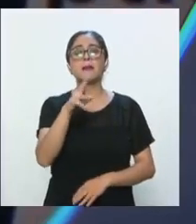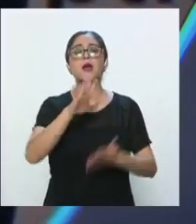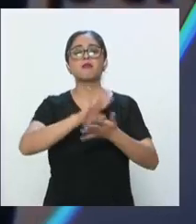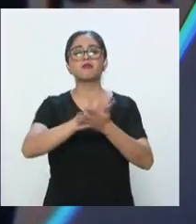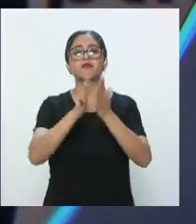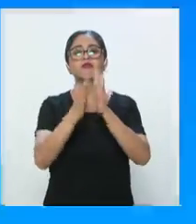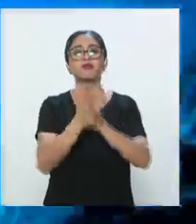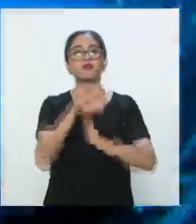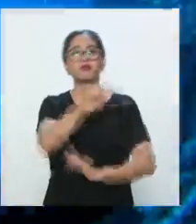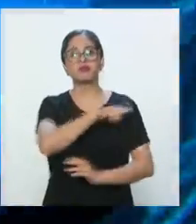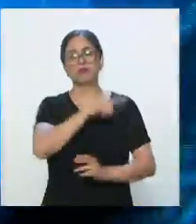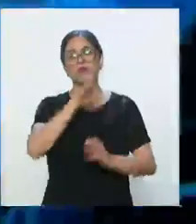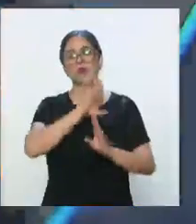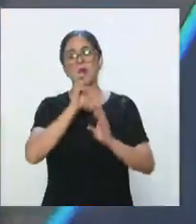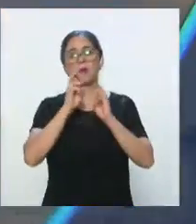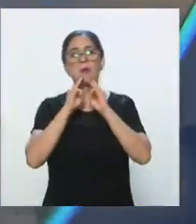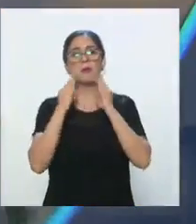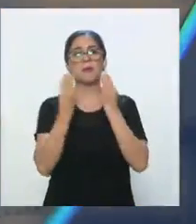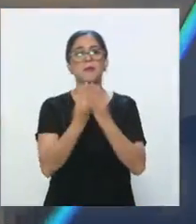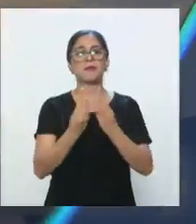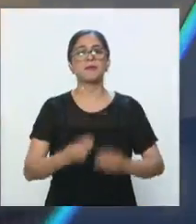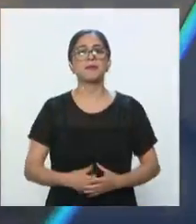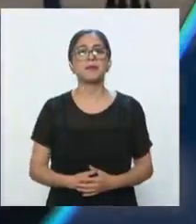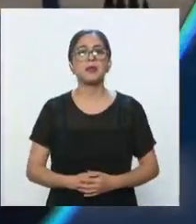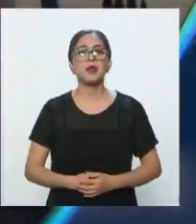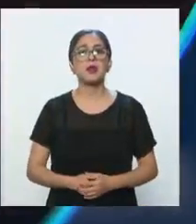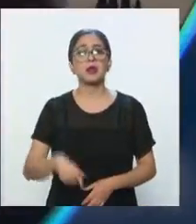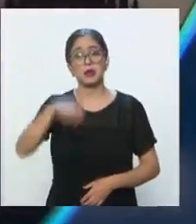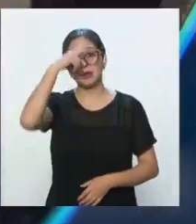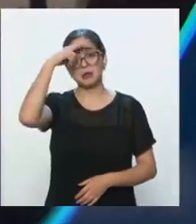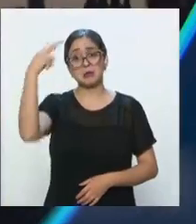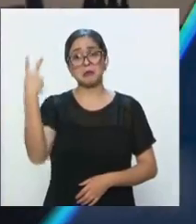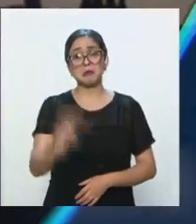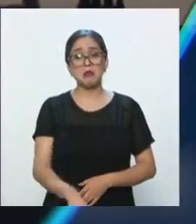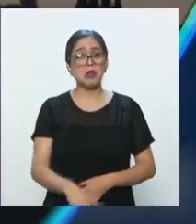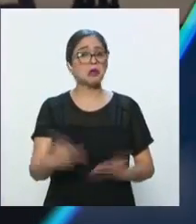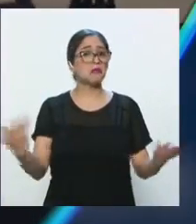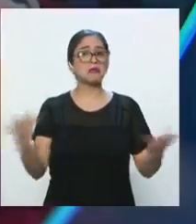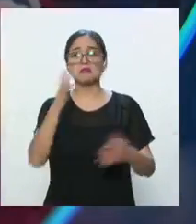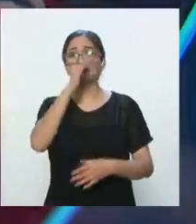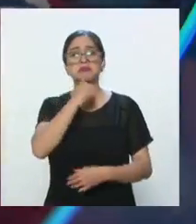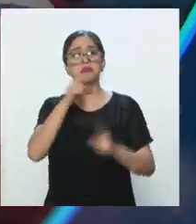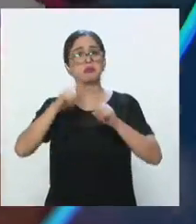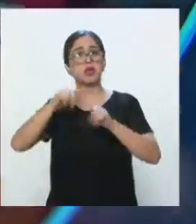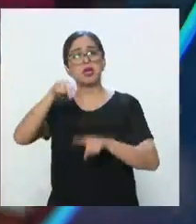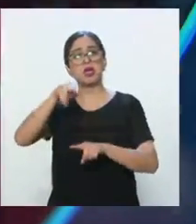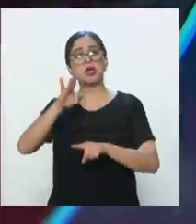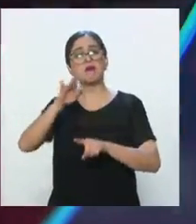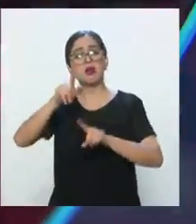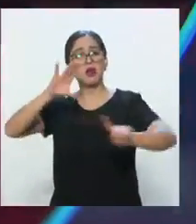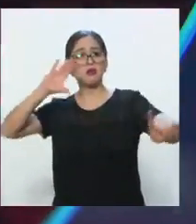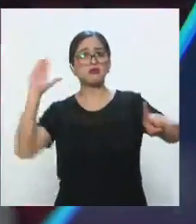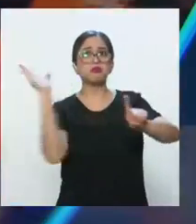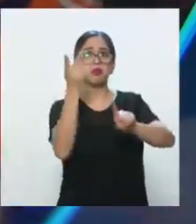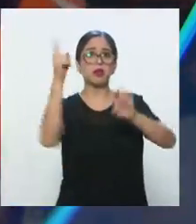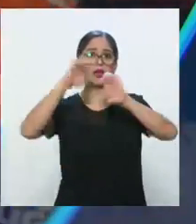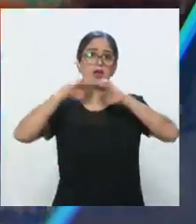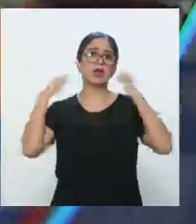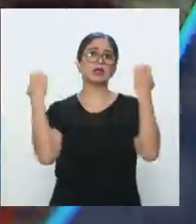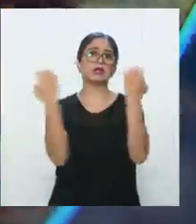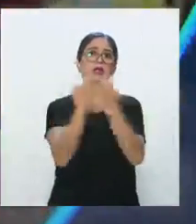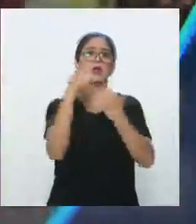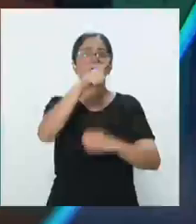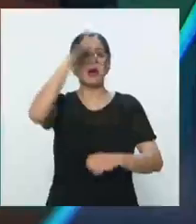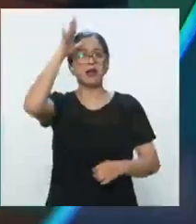narcotráfico. México se queda sin partido de la NFL en el Coloso de Santa Úrsula para este